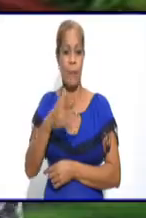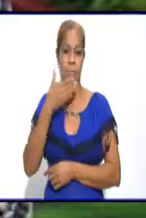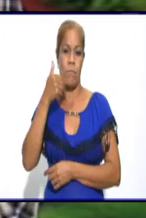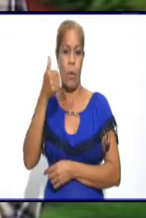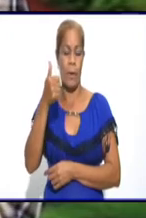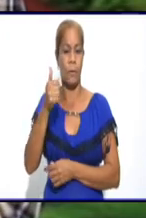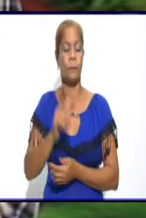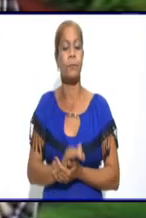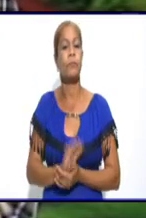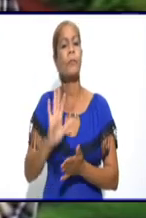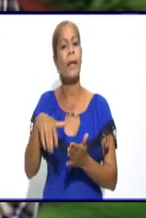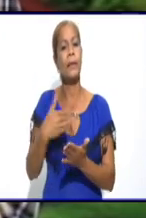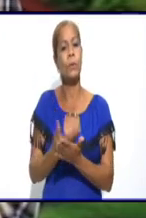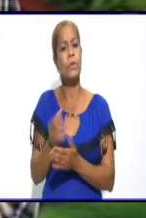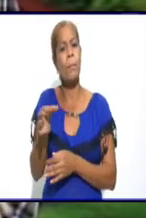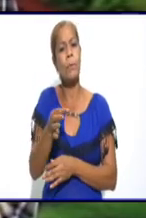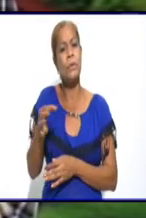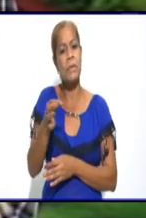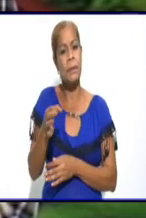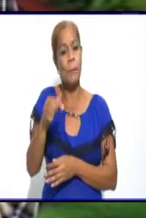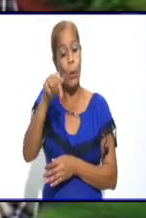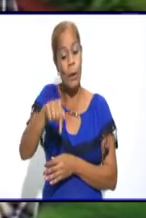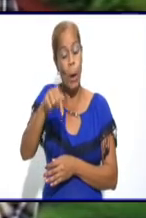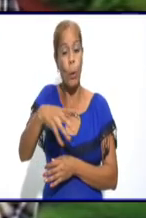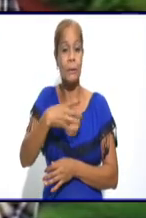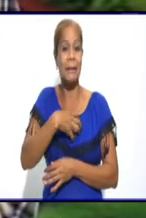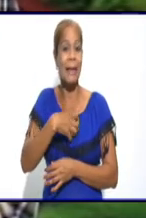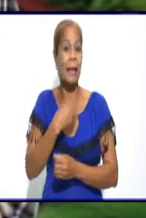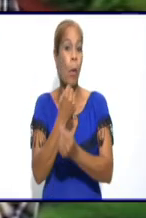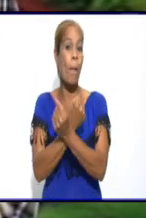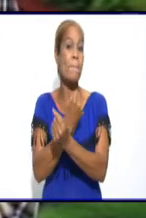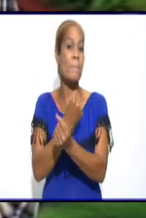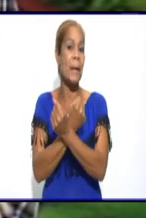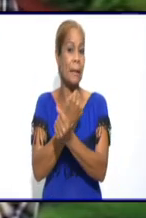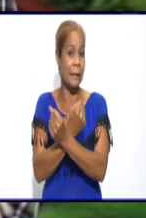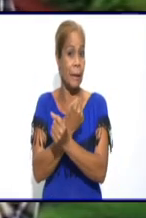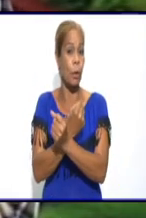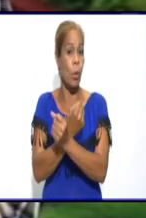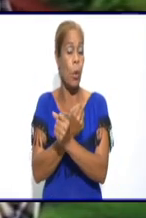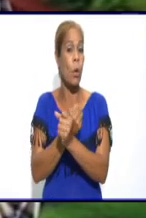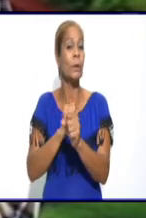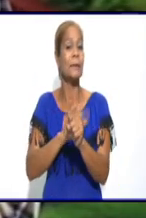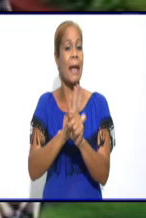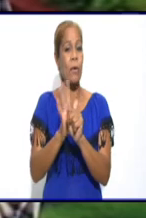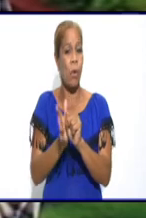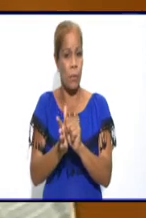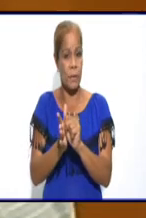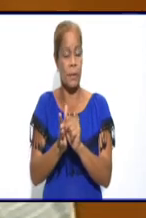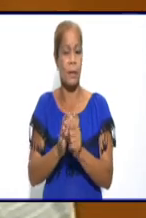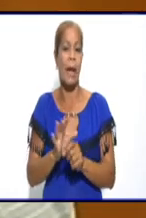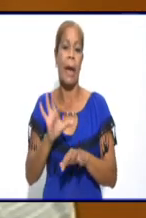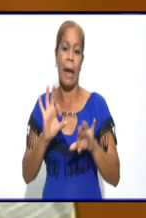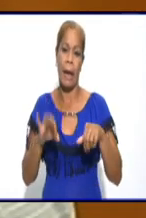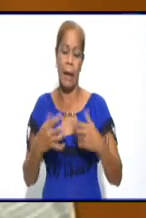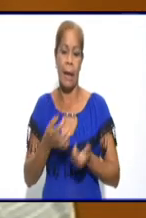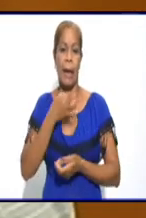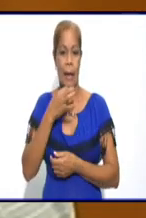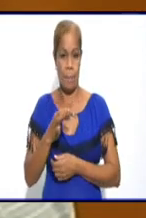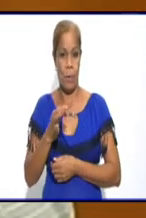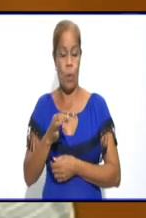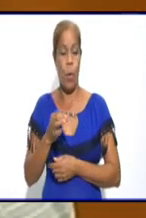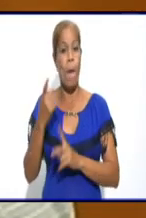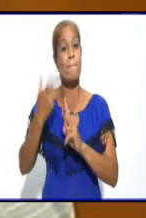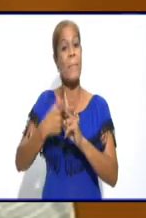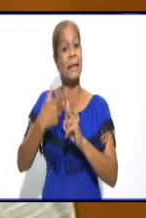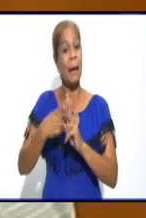que hoy siguen teniendo un alto riesgo en cuanto a la transmisión de la COVID-19 en Granma. Vayamos, por supuesto, que arrastra el